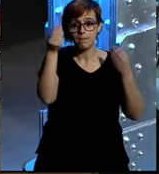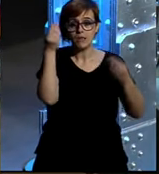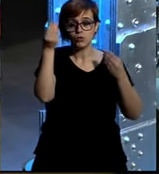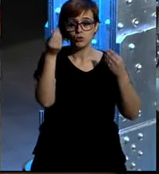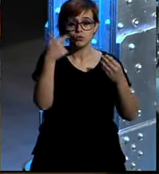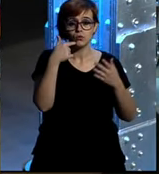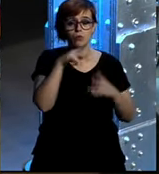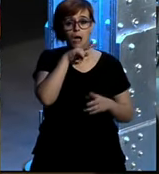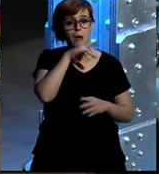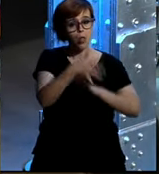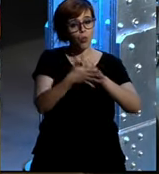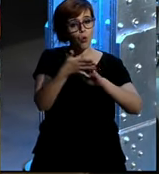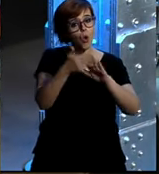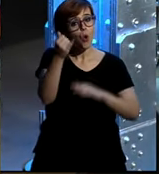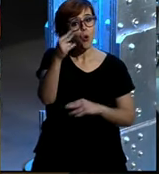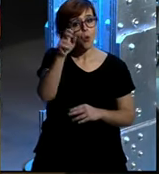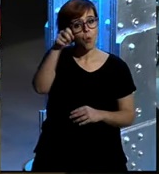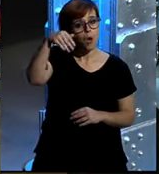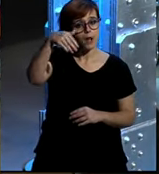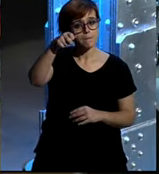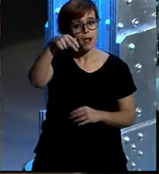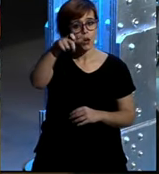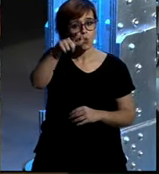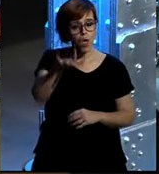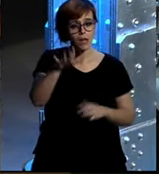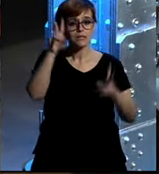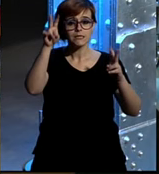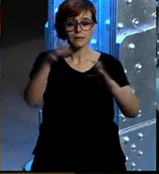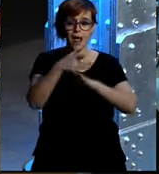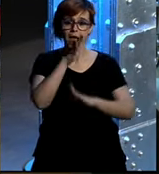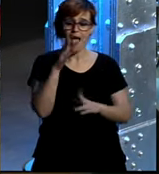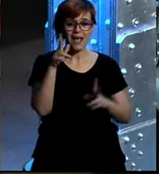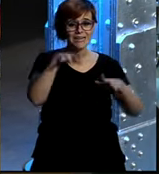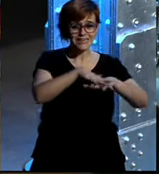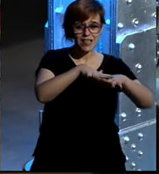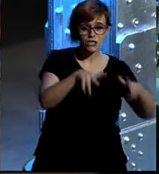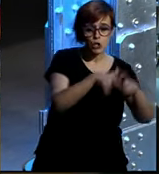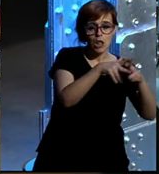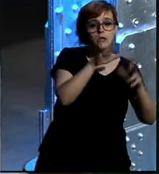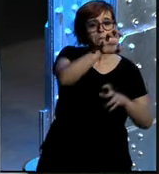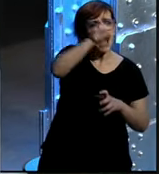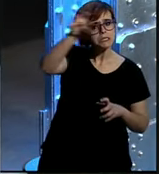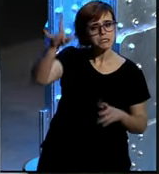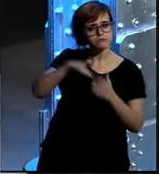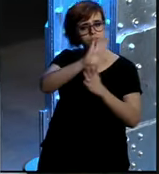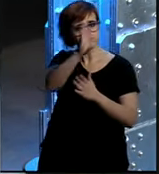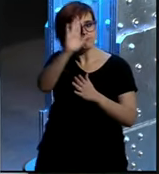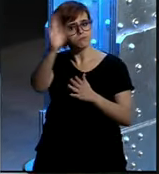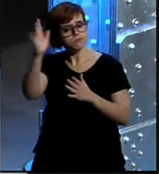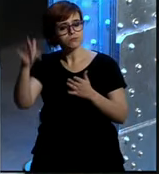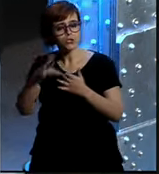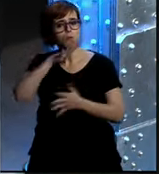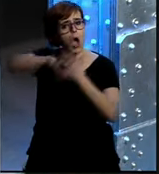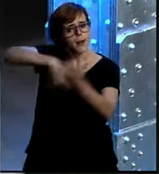ha hablado Juan Manuel del impacto que ha tenido las redes sociales en países con revoluciones